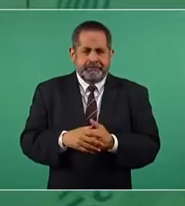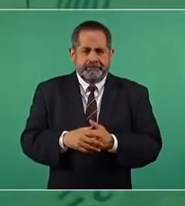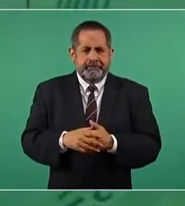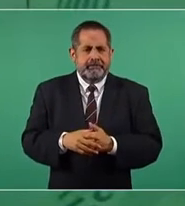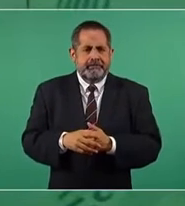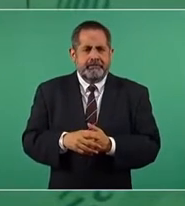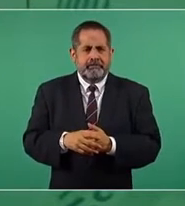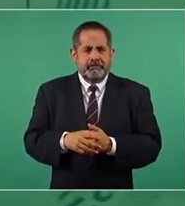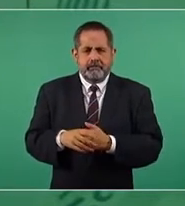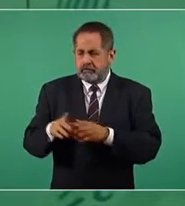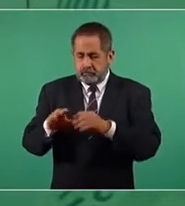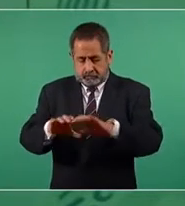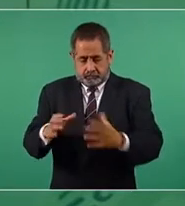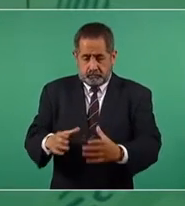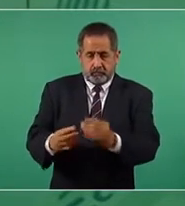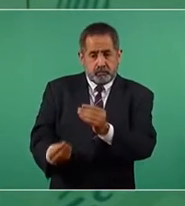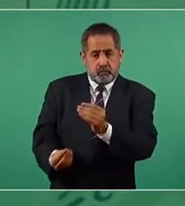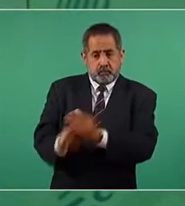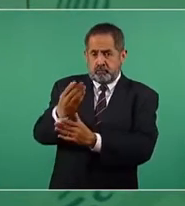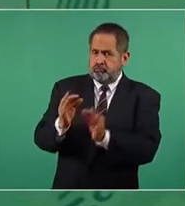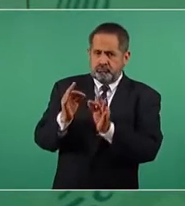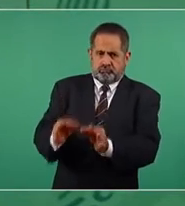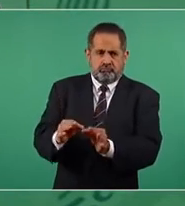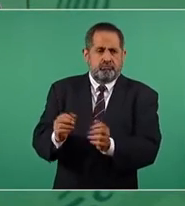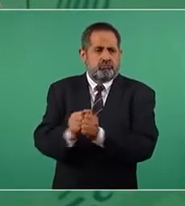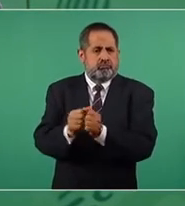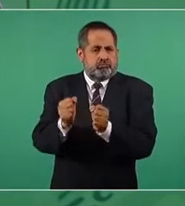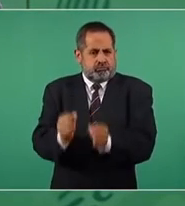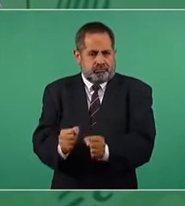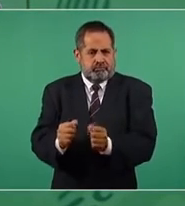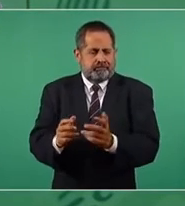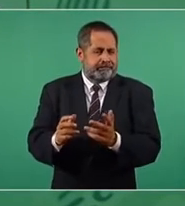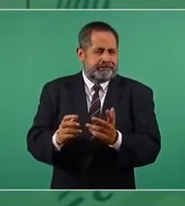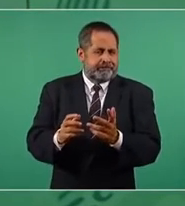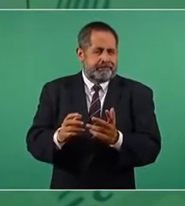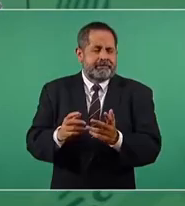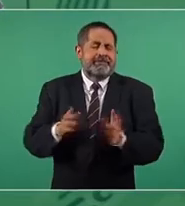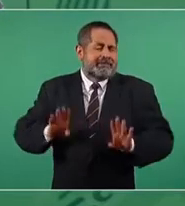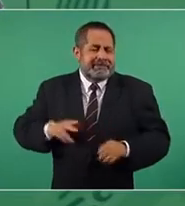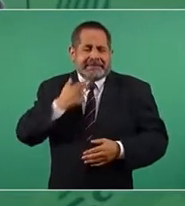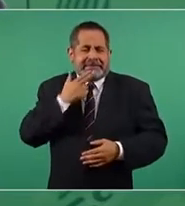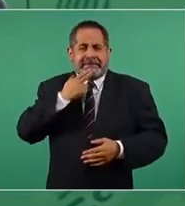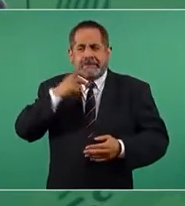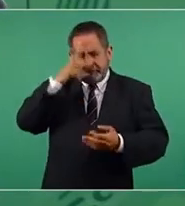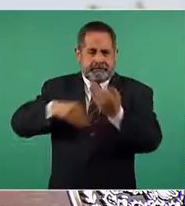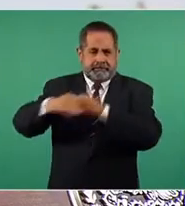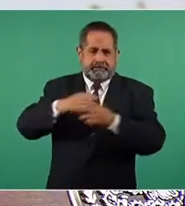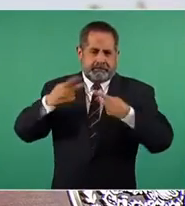cilindro nuevo, seguro, que es para beneficio de la gente.